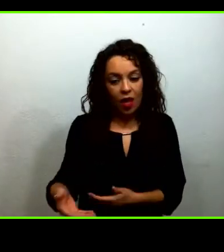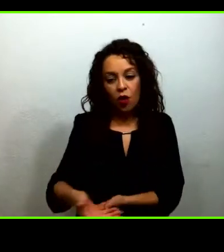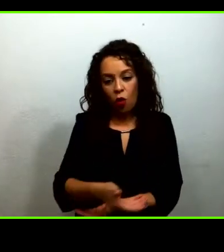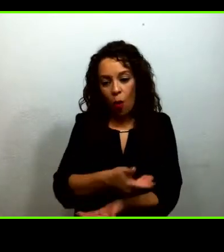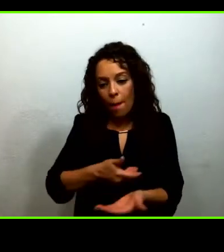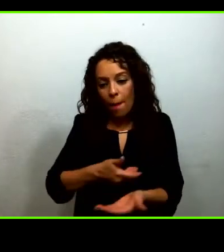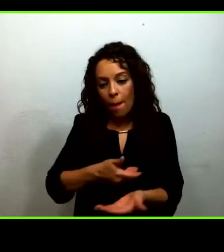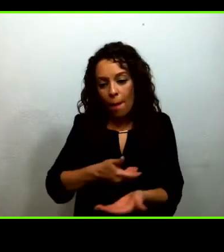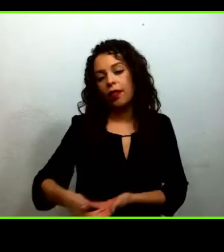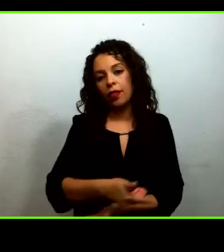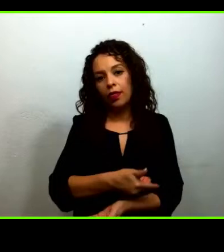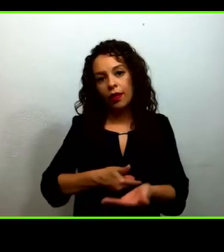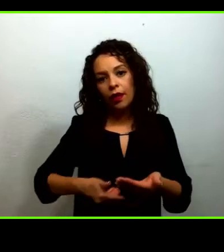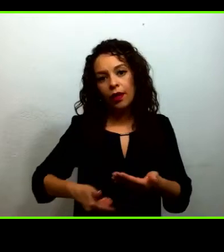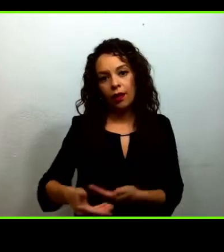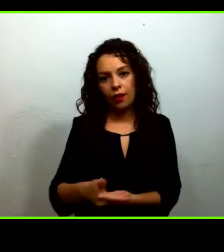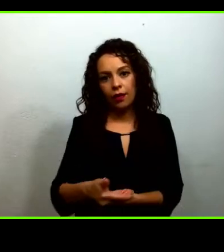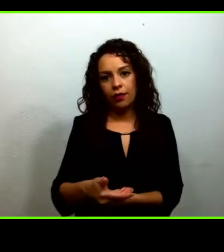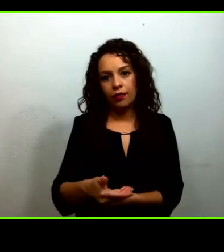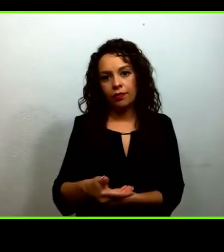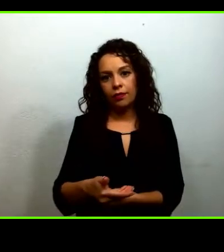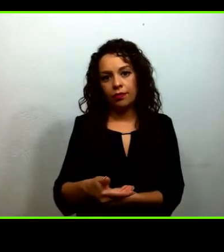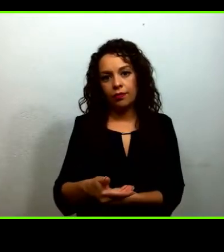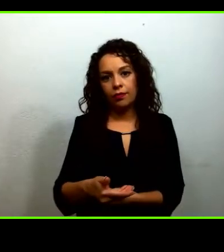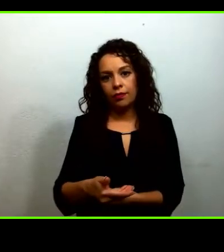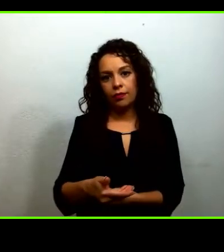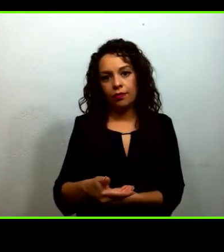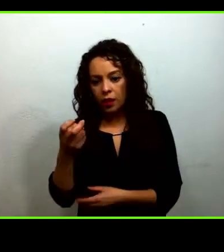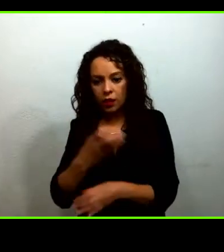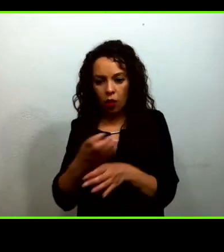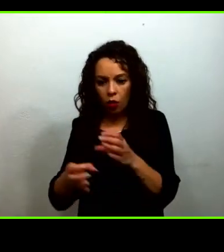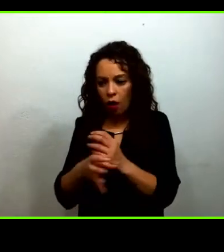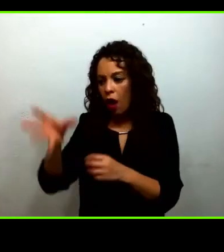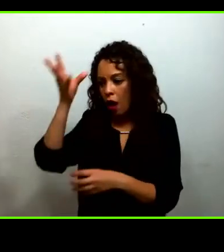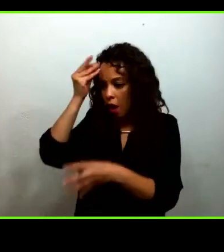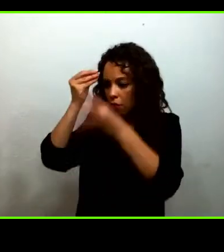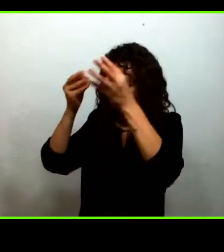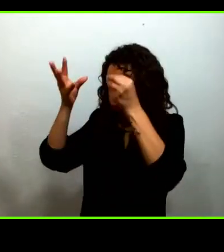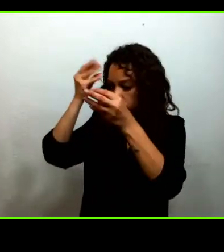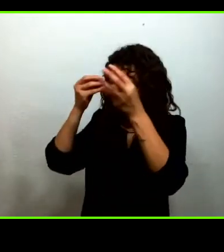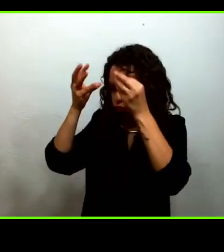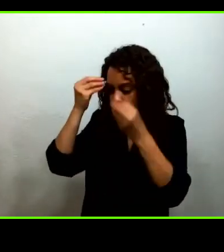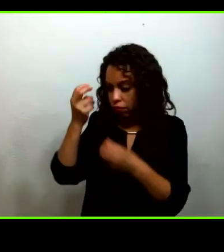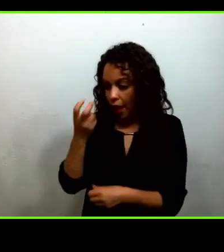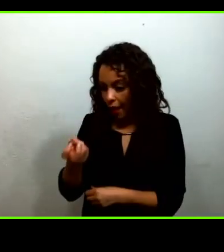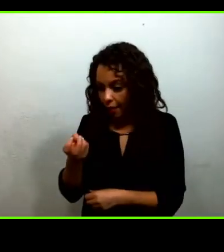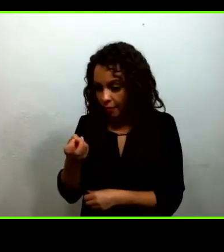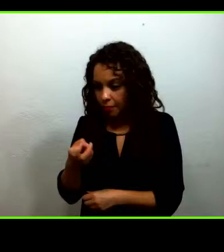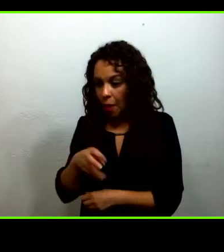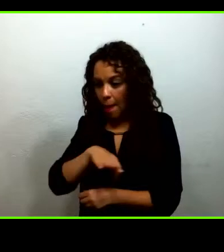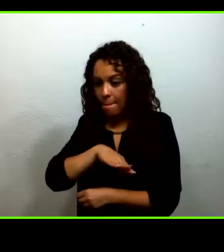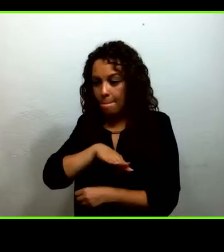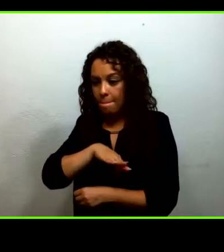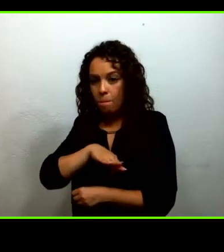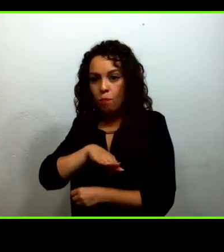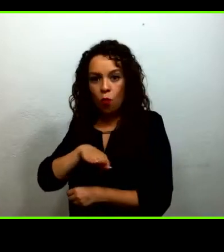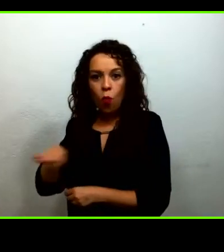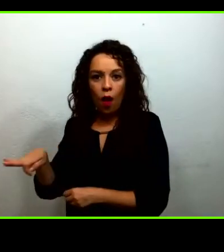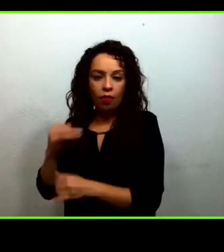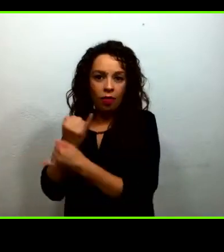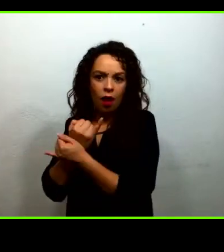competencias o estas habilidades que le permiten a alguien ser aprendiz autónomo.